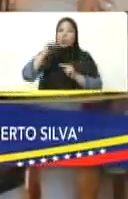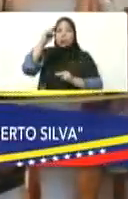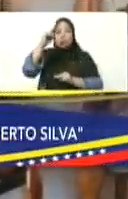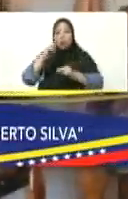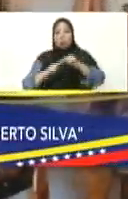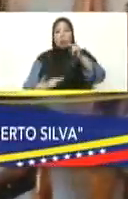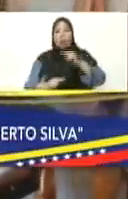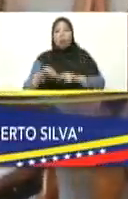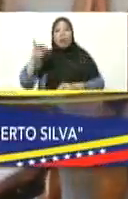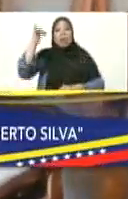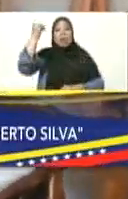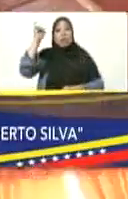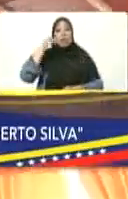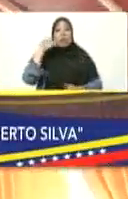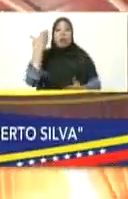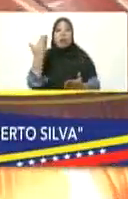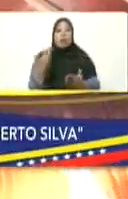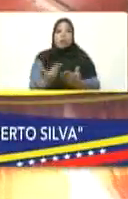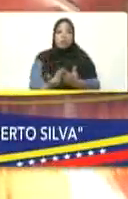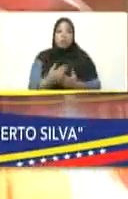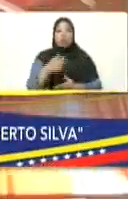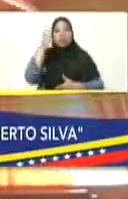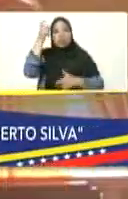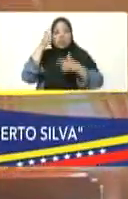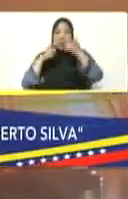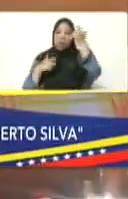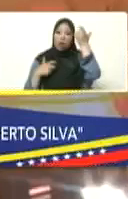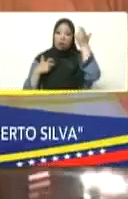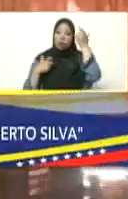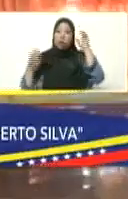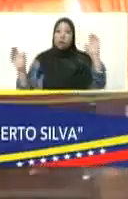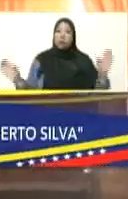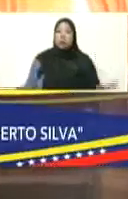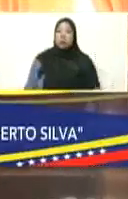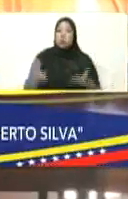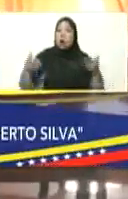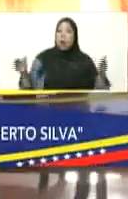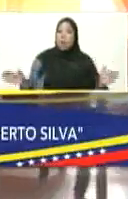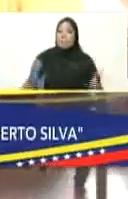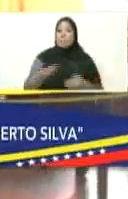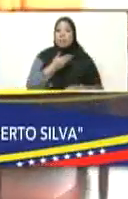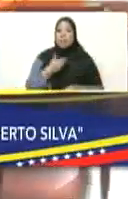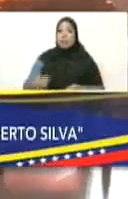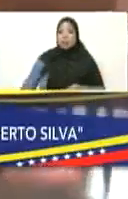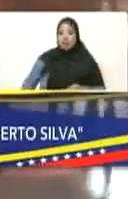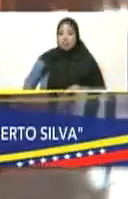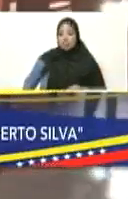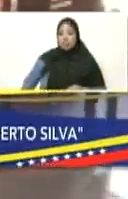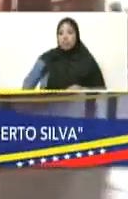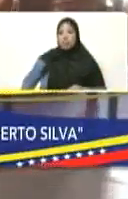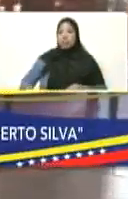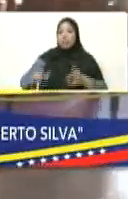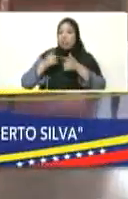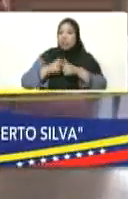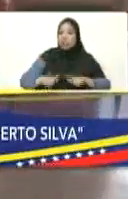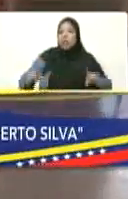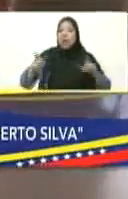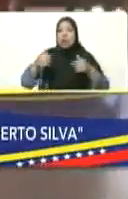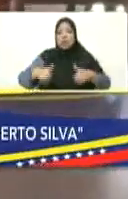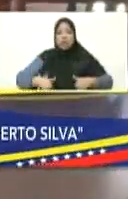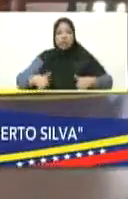Yaracuy gracias al legado de nuestro comandante Terno Hugo Chávez al impulso que usted le ha dado presidente independientemente de las